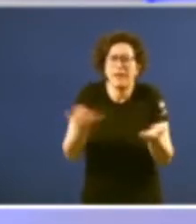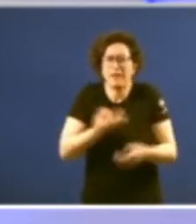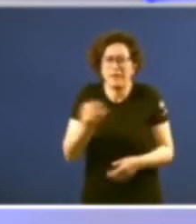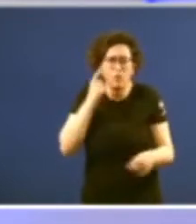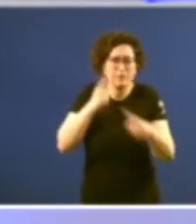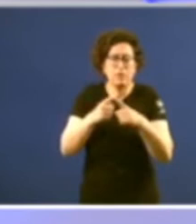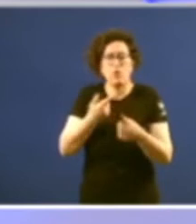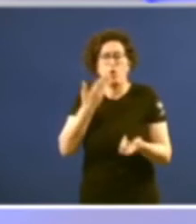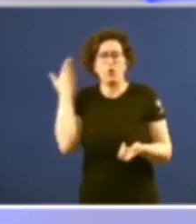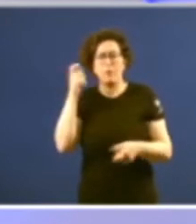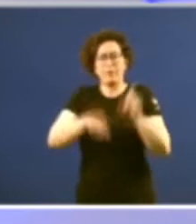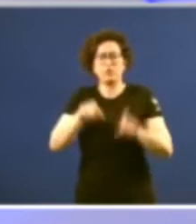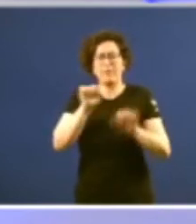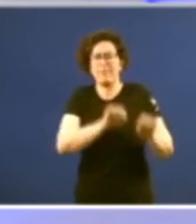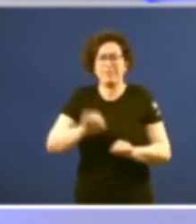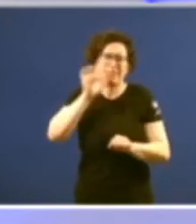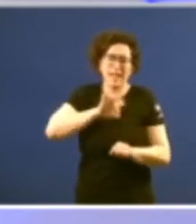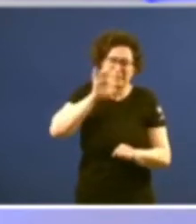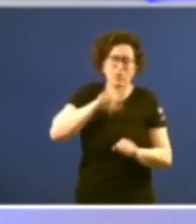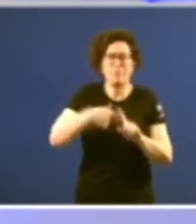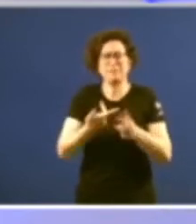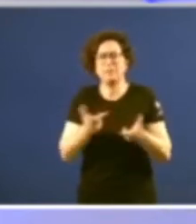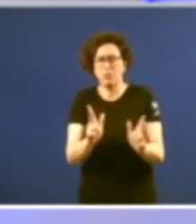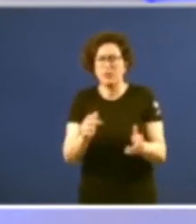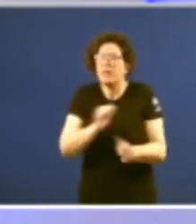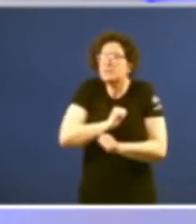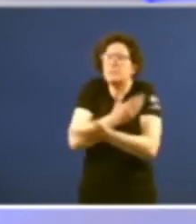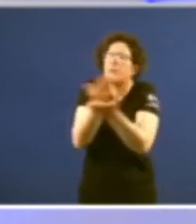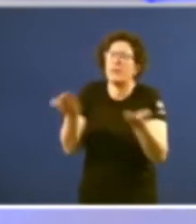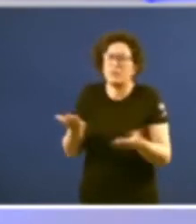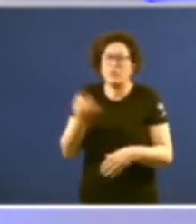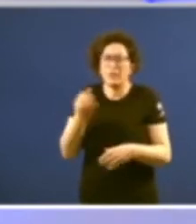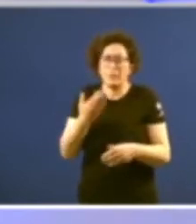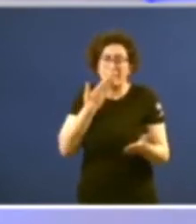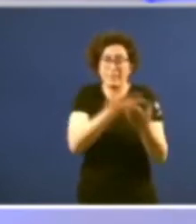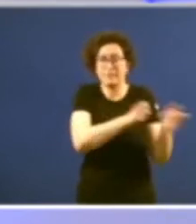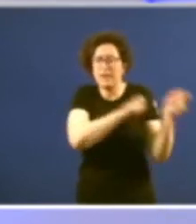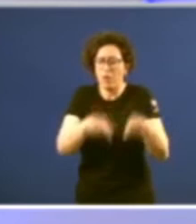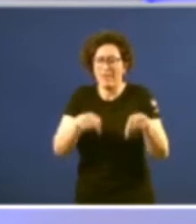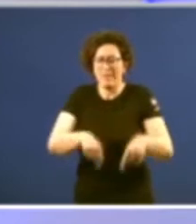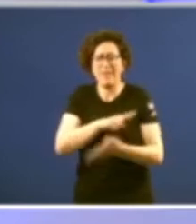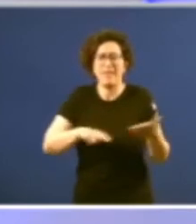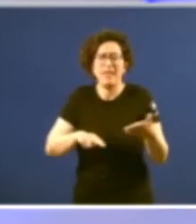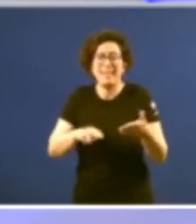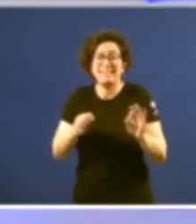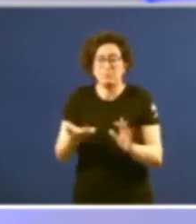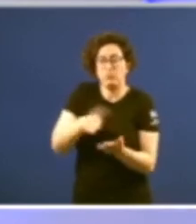espera para honrar a los galleguistas e demócratas que se espera para pedir que se trasladen a Galicia os restos